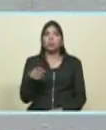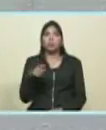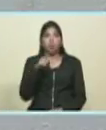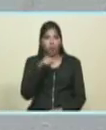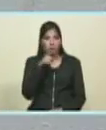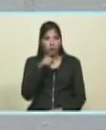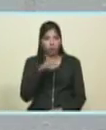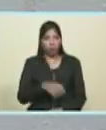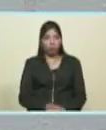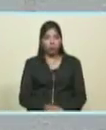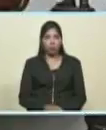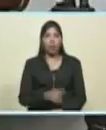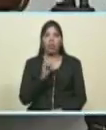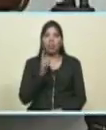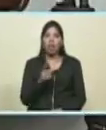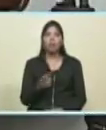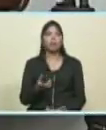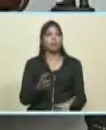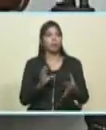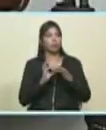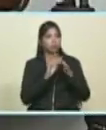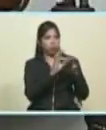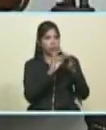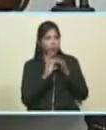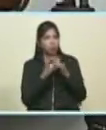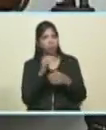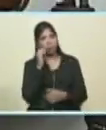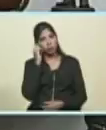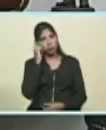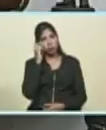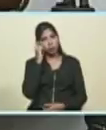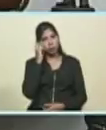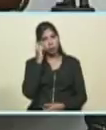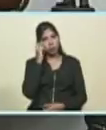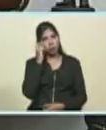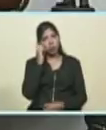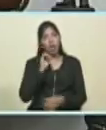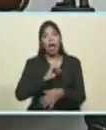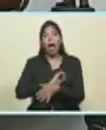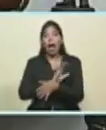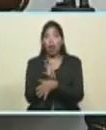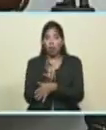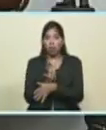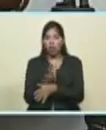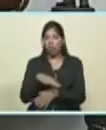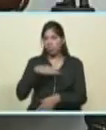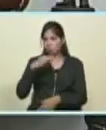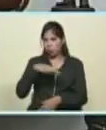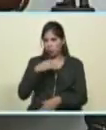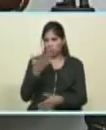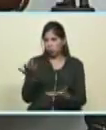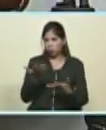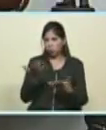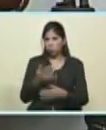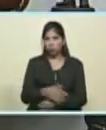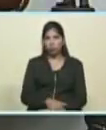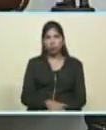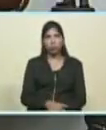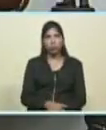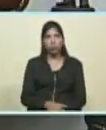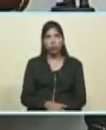vicepresidente en el espíritu de la alianza bolivariana para los pueblos de nuestra américa el alba el espíritu del alba estemos